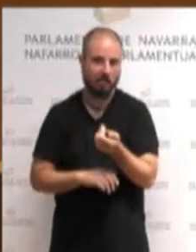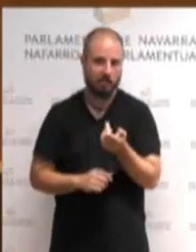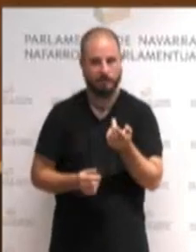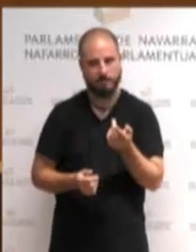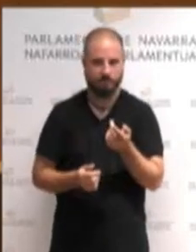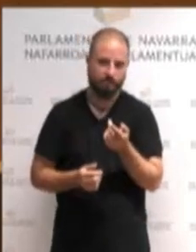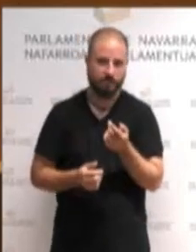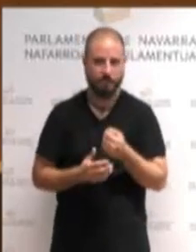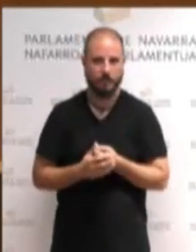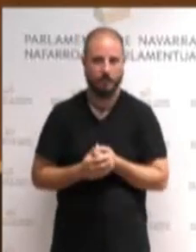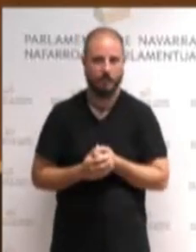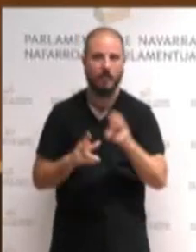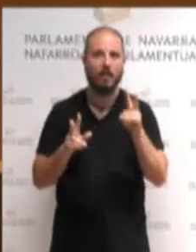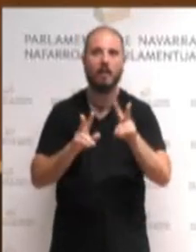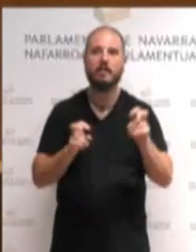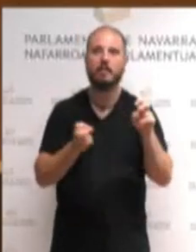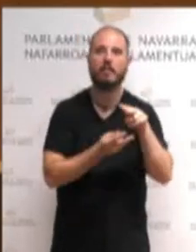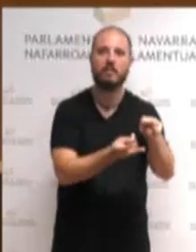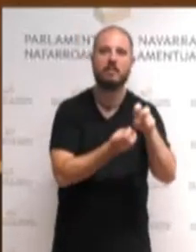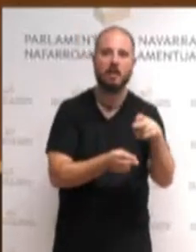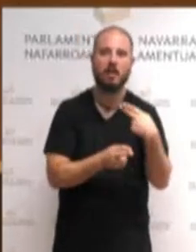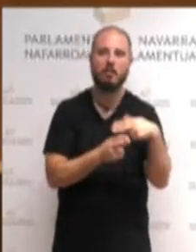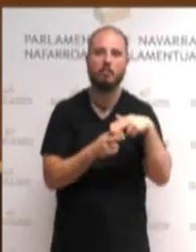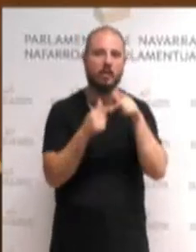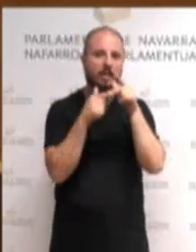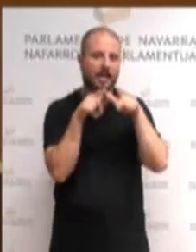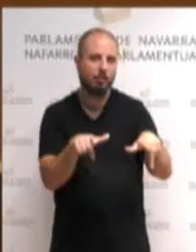izkuntza politikan, autogobernuan.